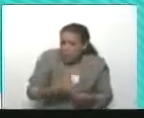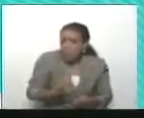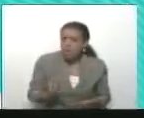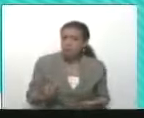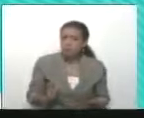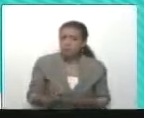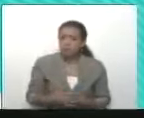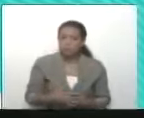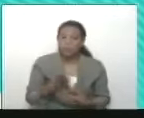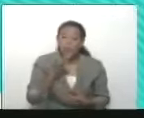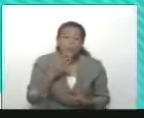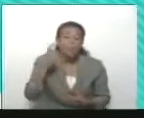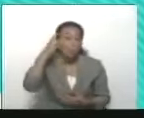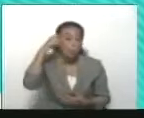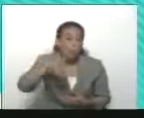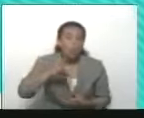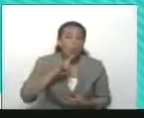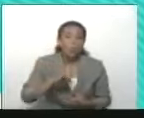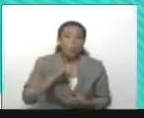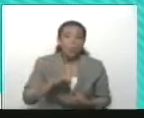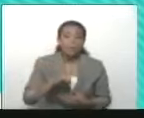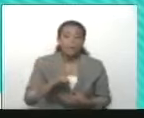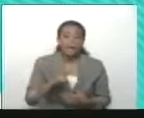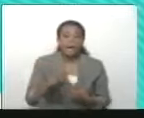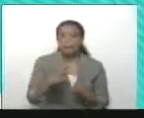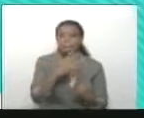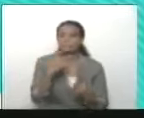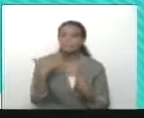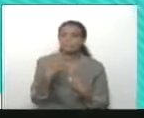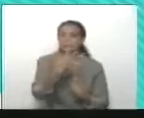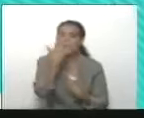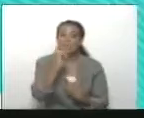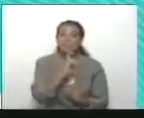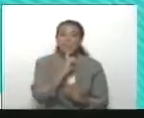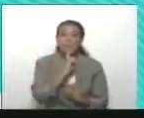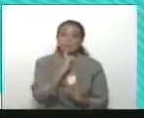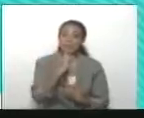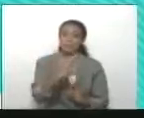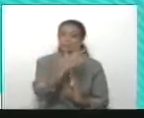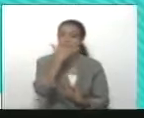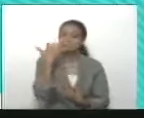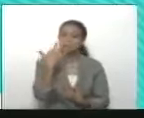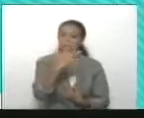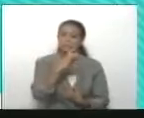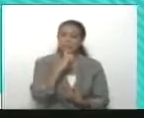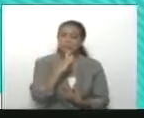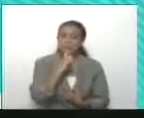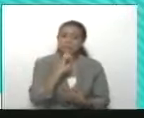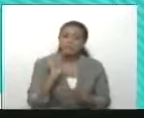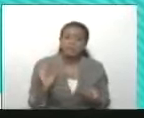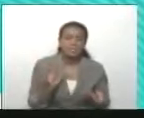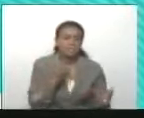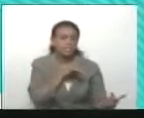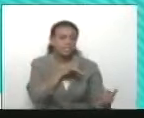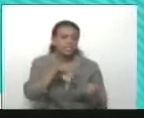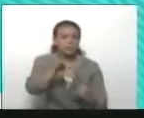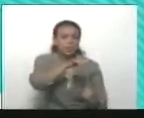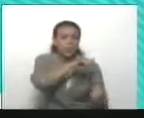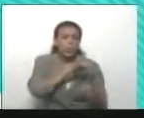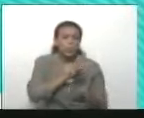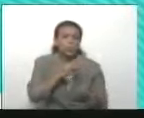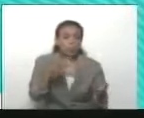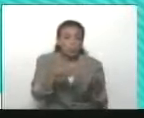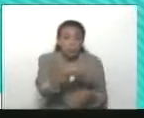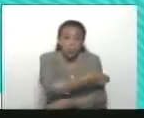hoy lunes, a pesar de las manipulaciones que hay en la prensa norteamericana, yo te podría